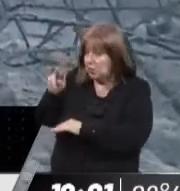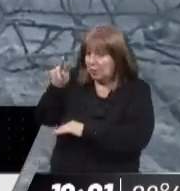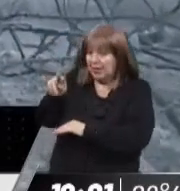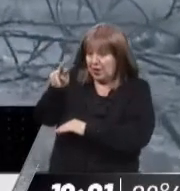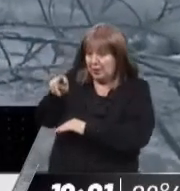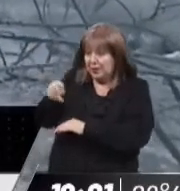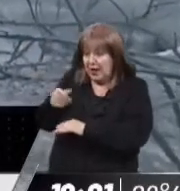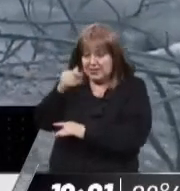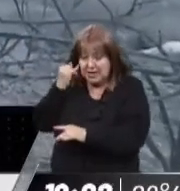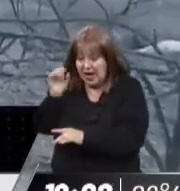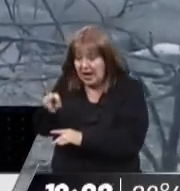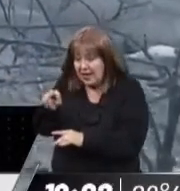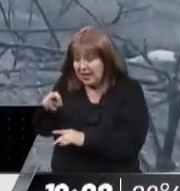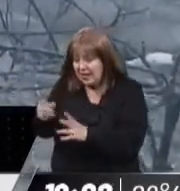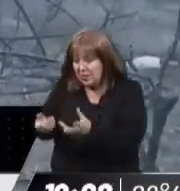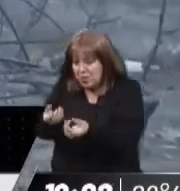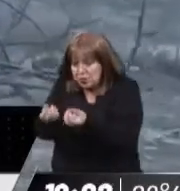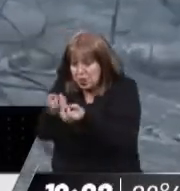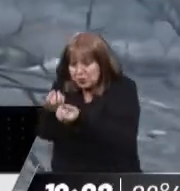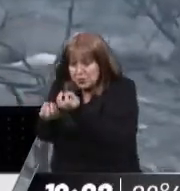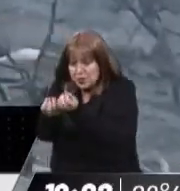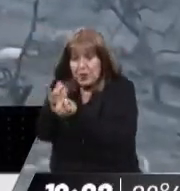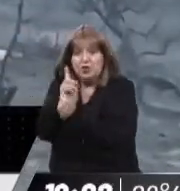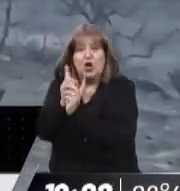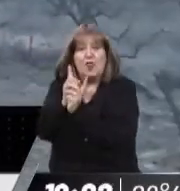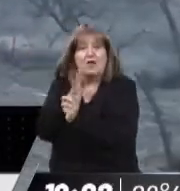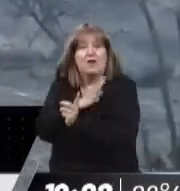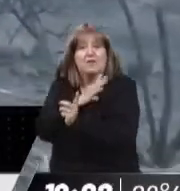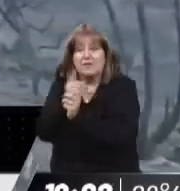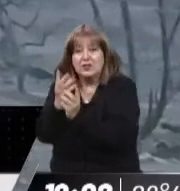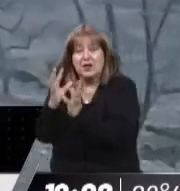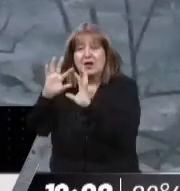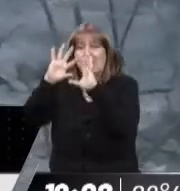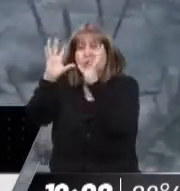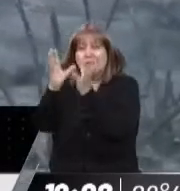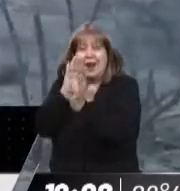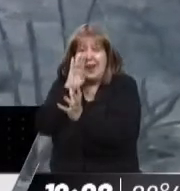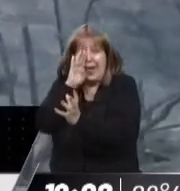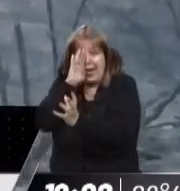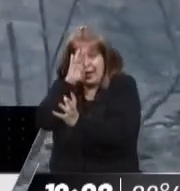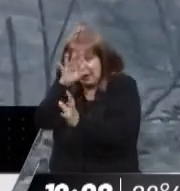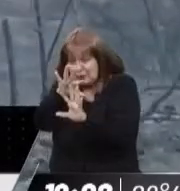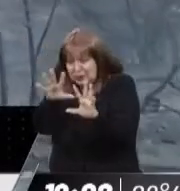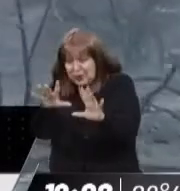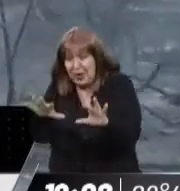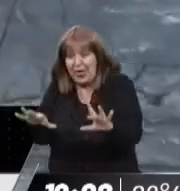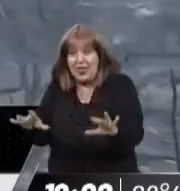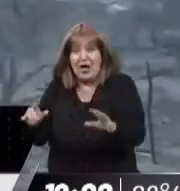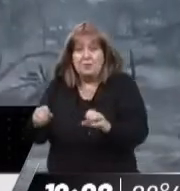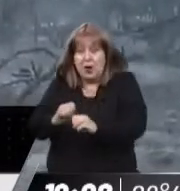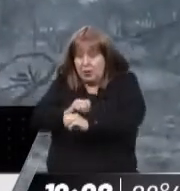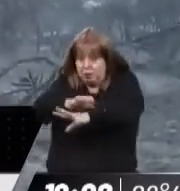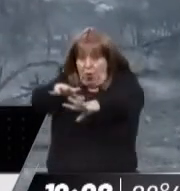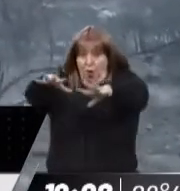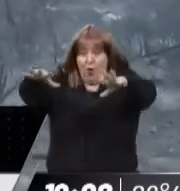prendido en algunas brotes y en algunas ramas. Y van a ver los cactus totalmente negros. Y fíjate lo que es la magnitud